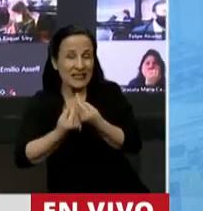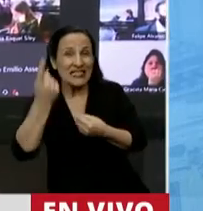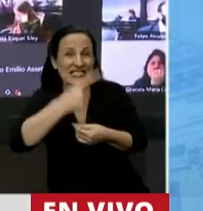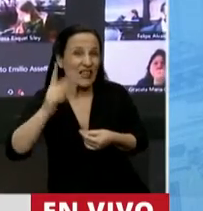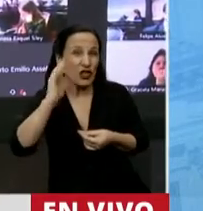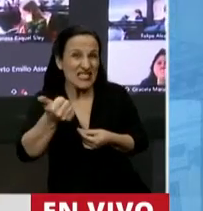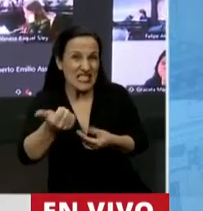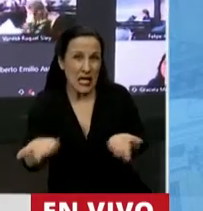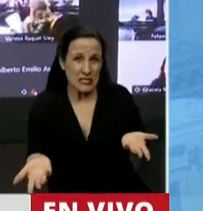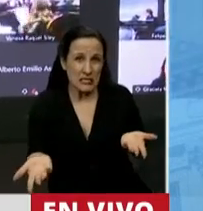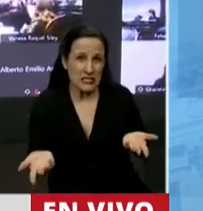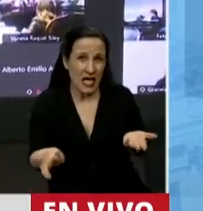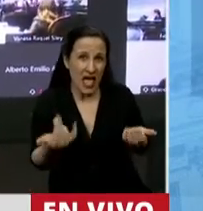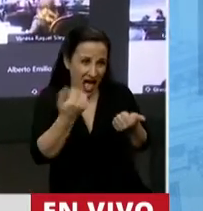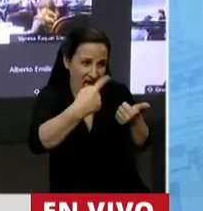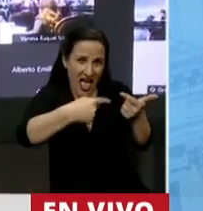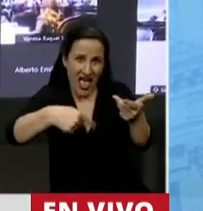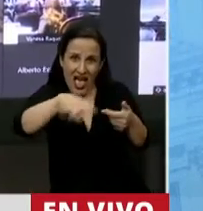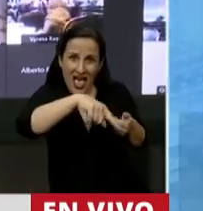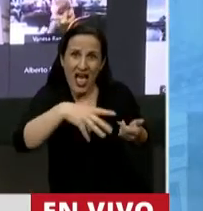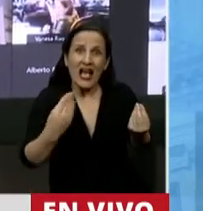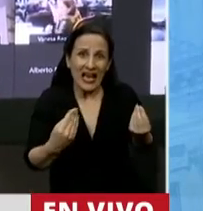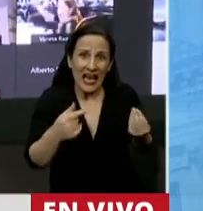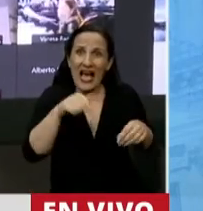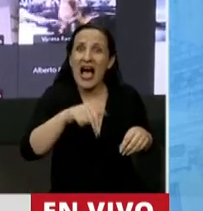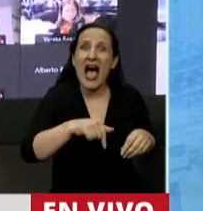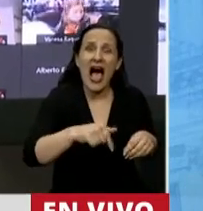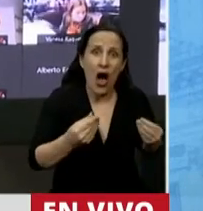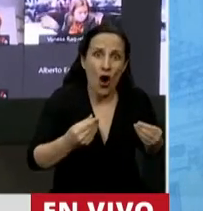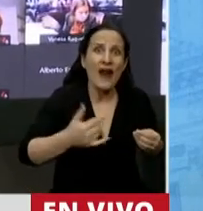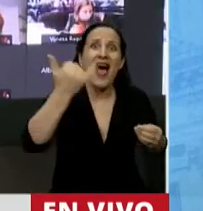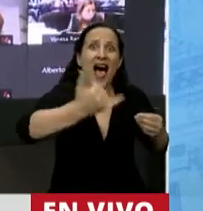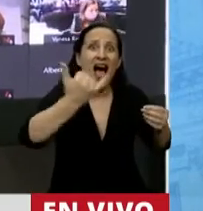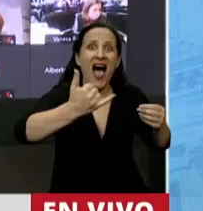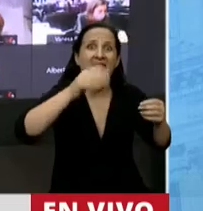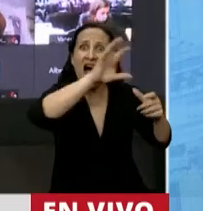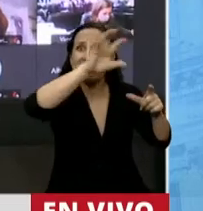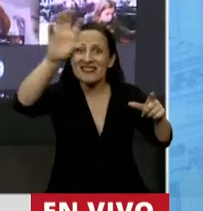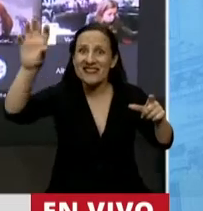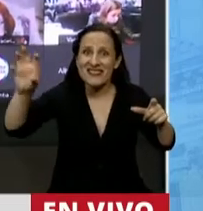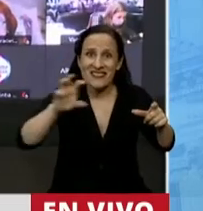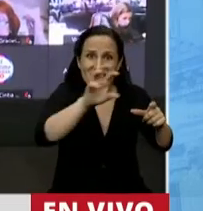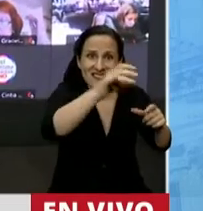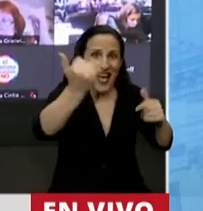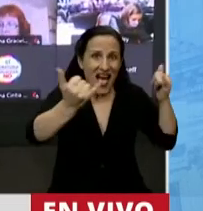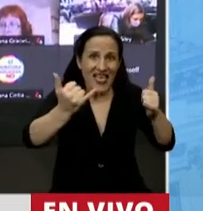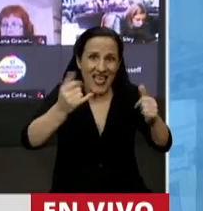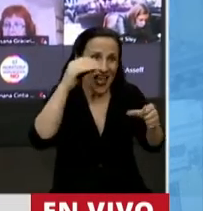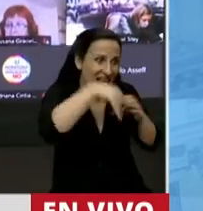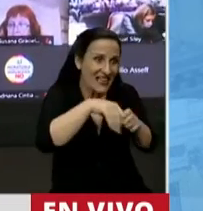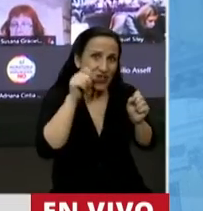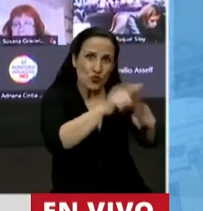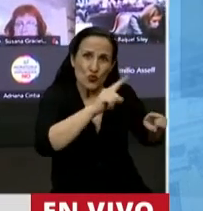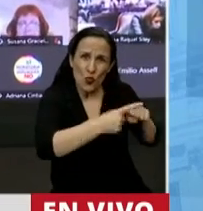y hay un montón de ustedes, de subloques, que están en este momento presentes a través de las pantallas que aquí nos